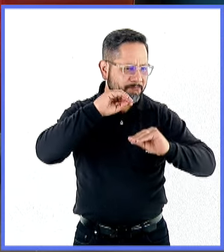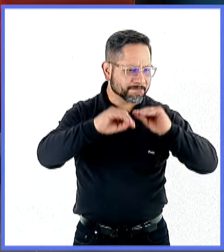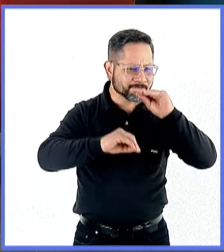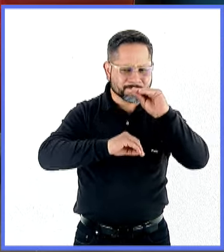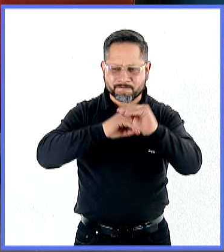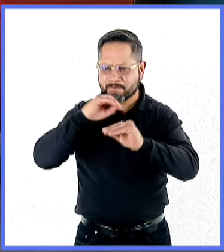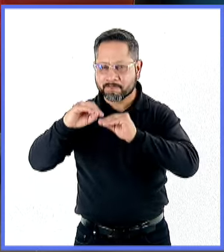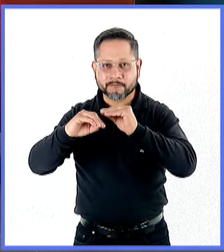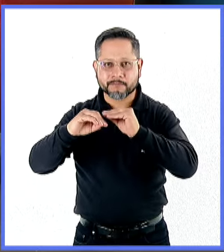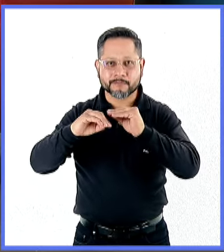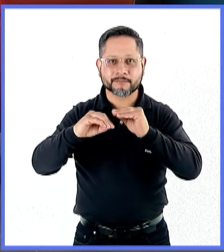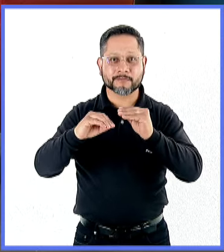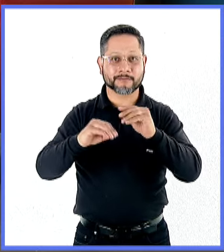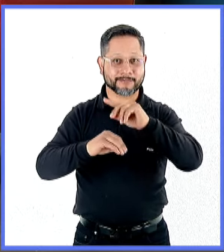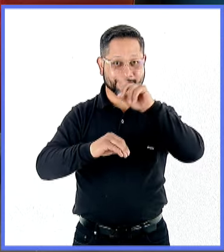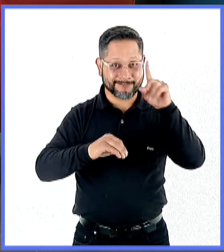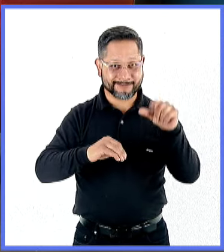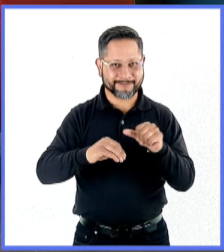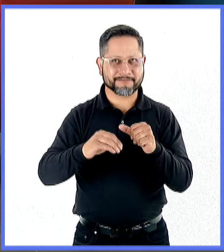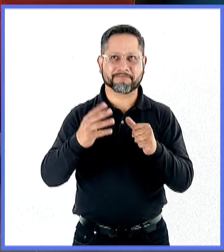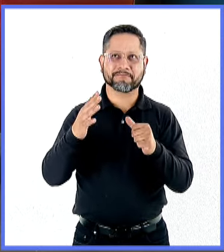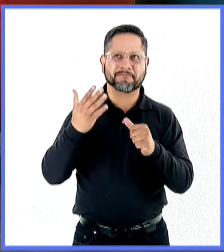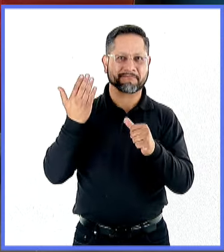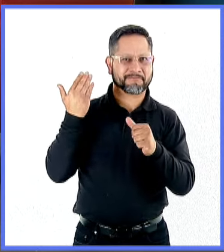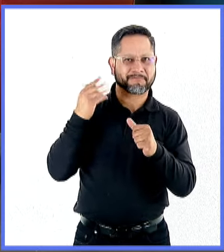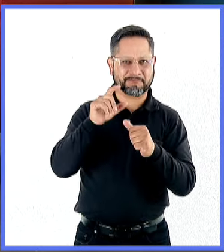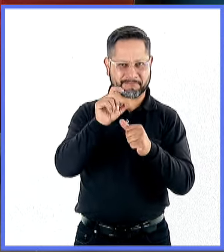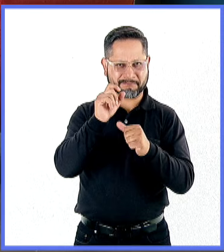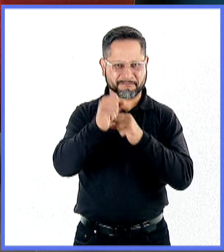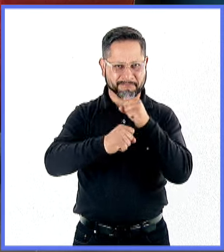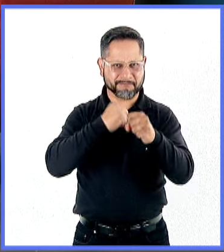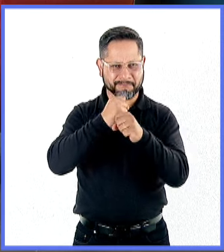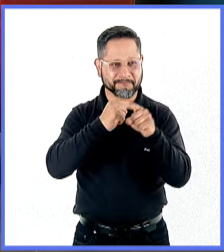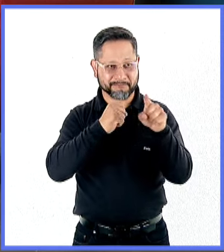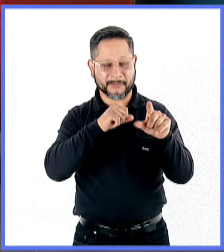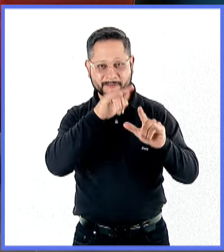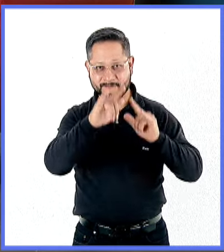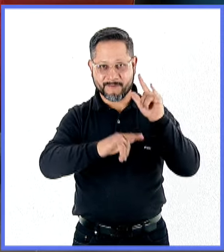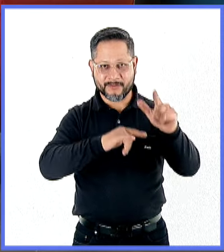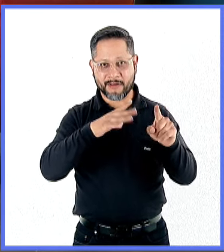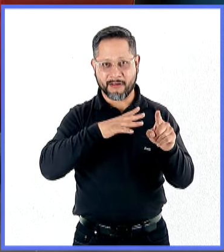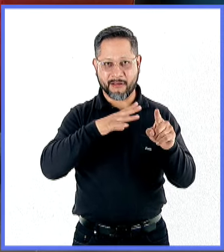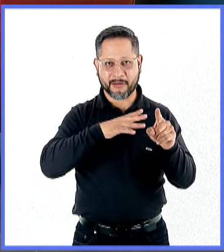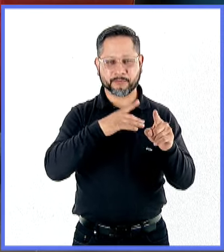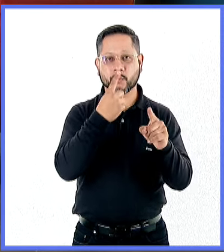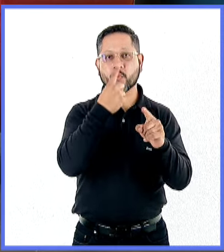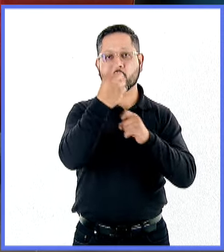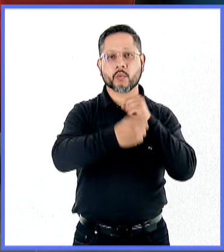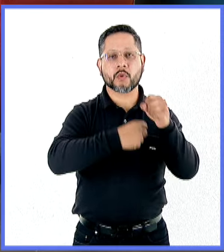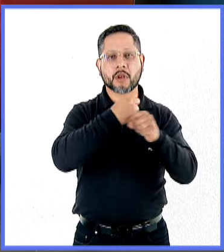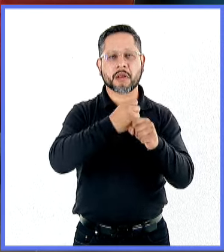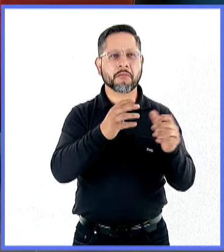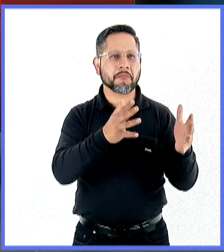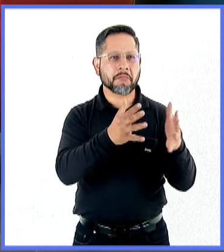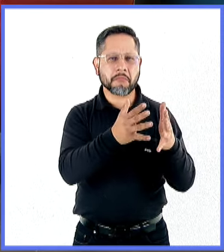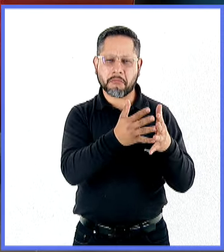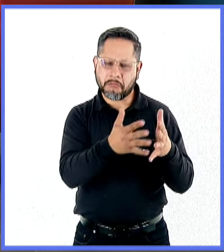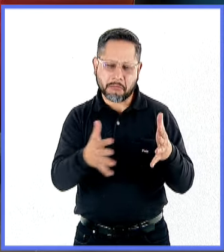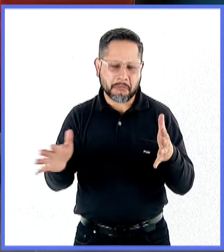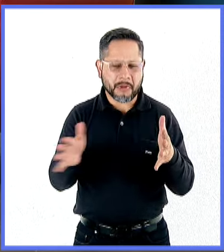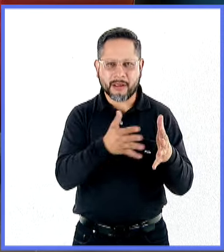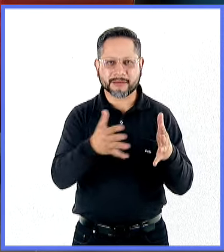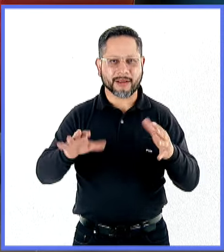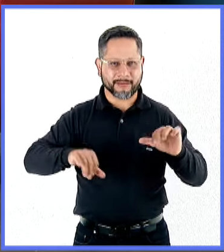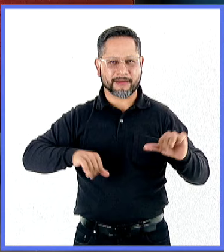Cuando yo llegué a la feria, hace más de 20 años, el promedio anual de actividades era de 100. Esto